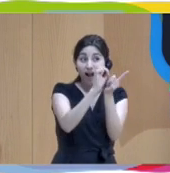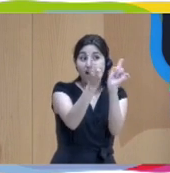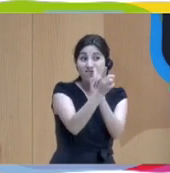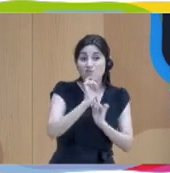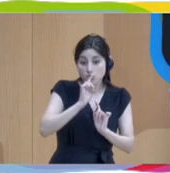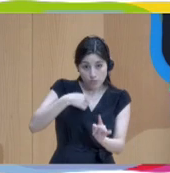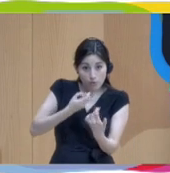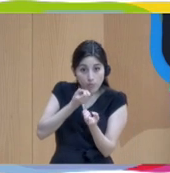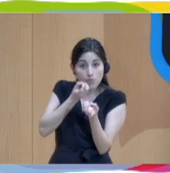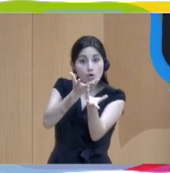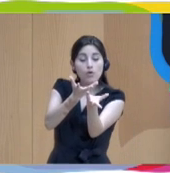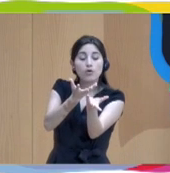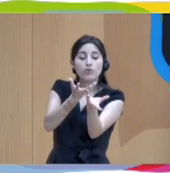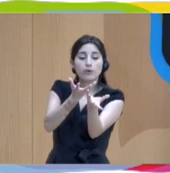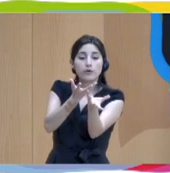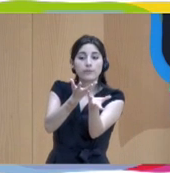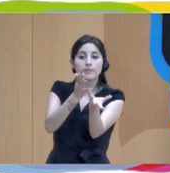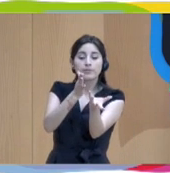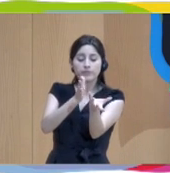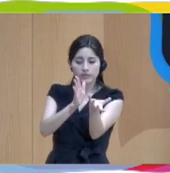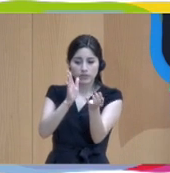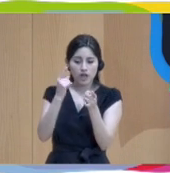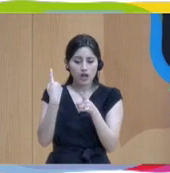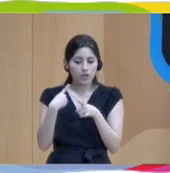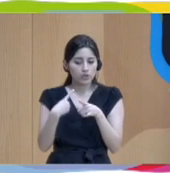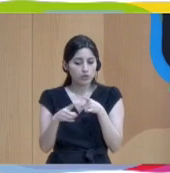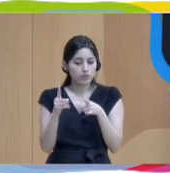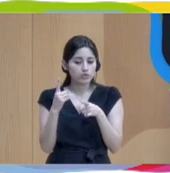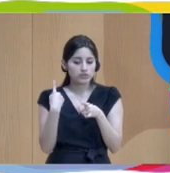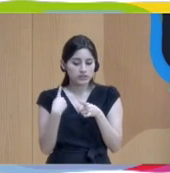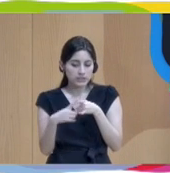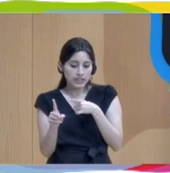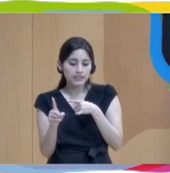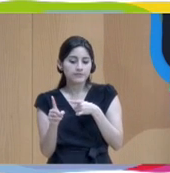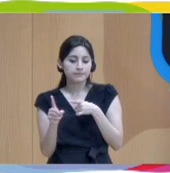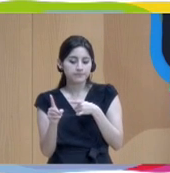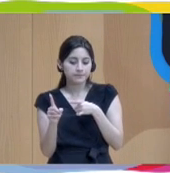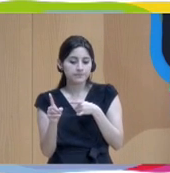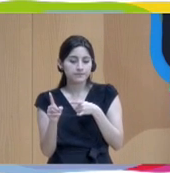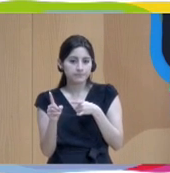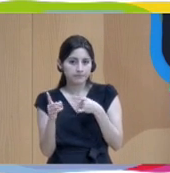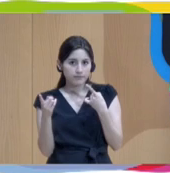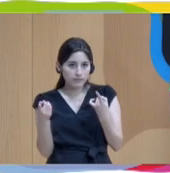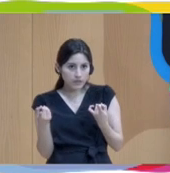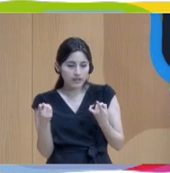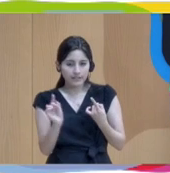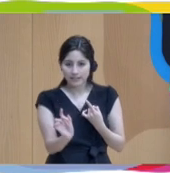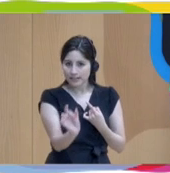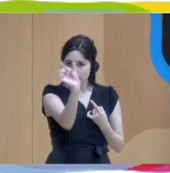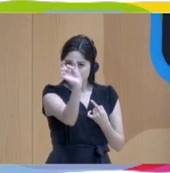los que están usando los servicios, necesitan los servicios, los están en el centro del proceso.